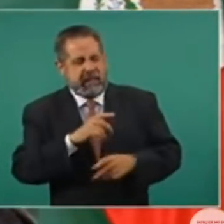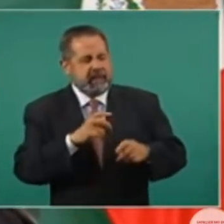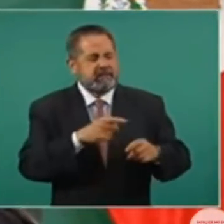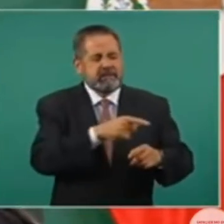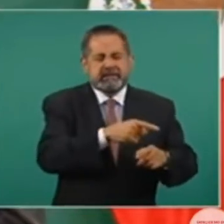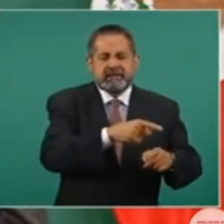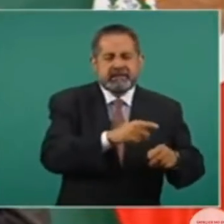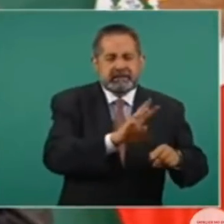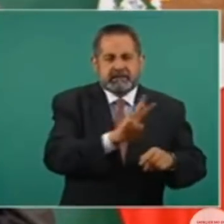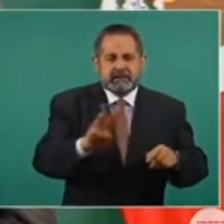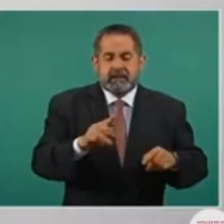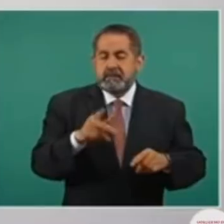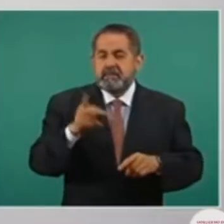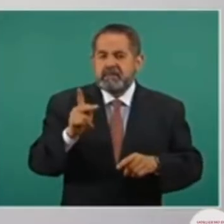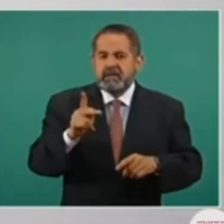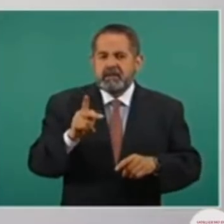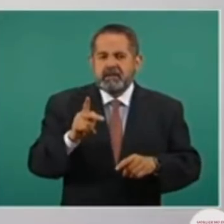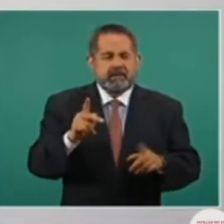sin embargo,